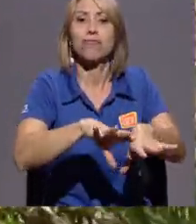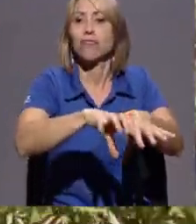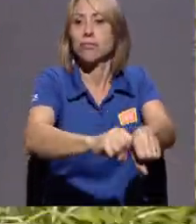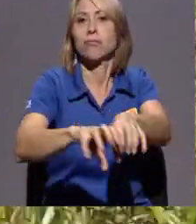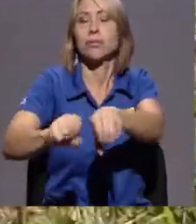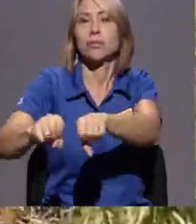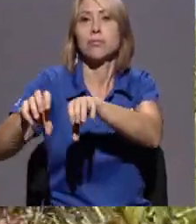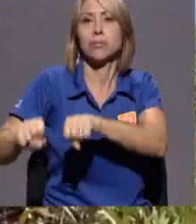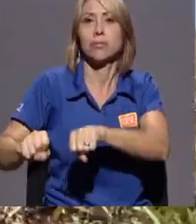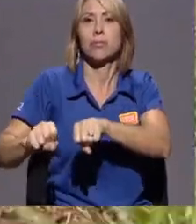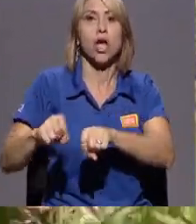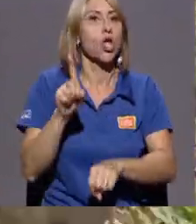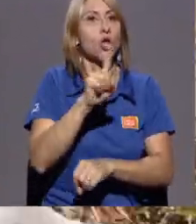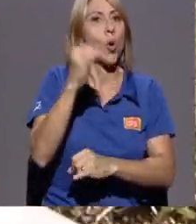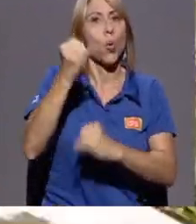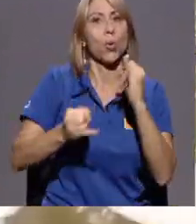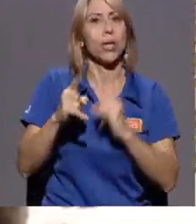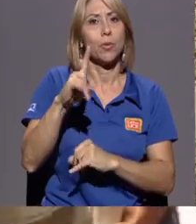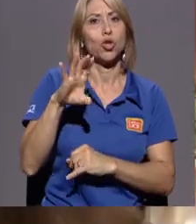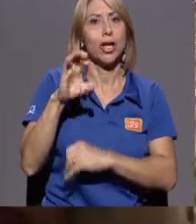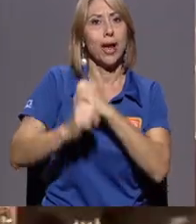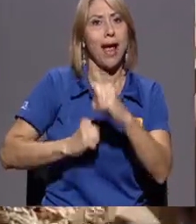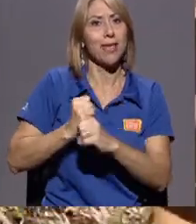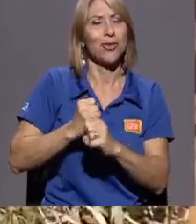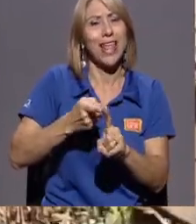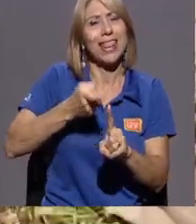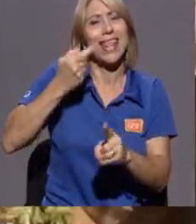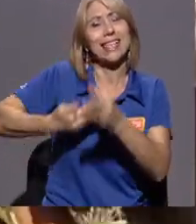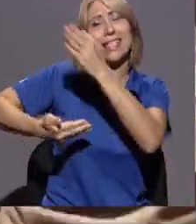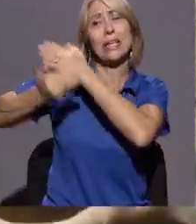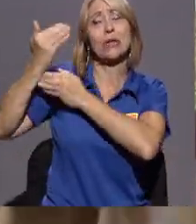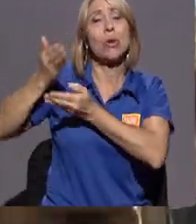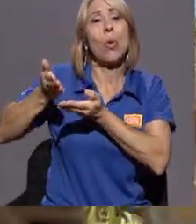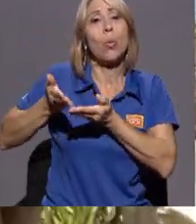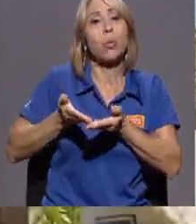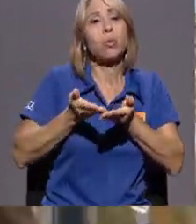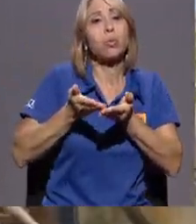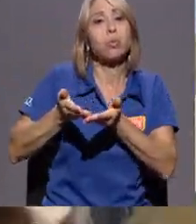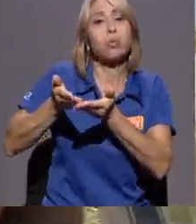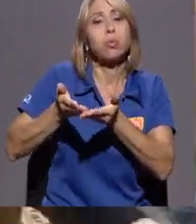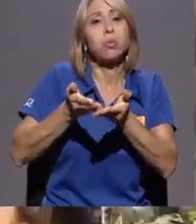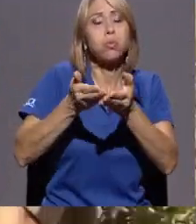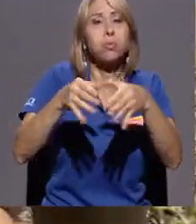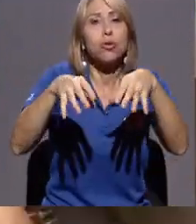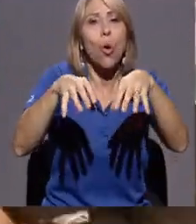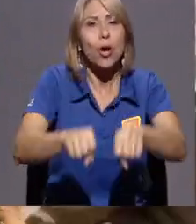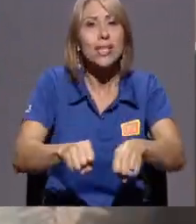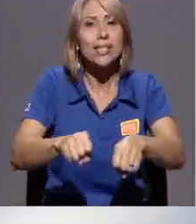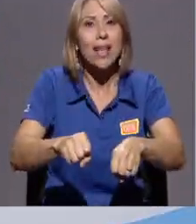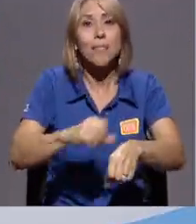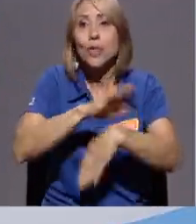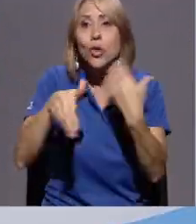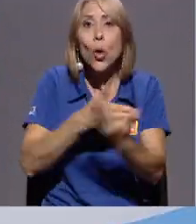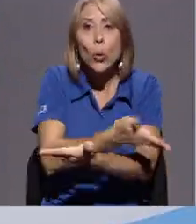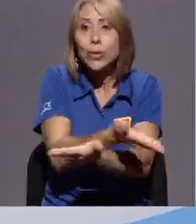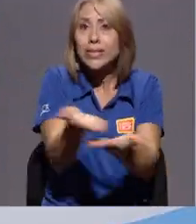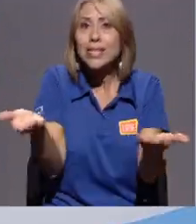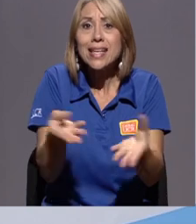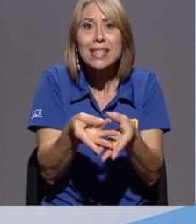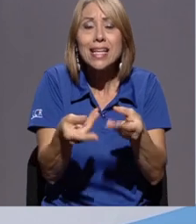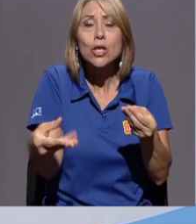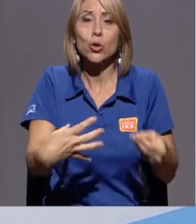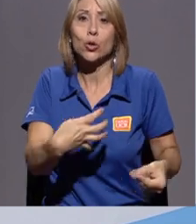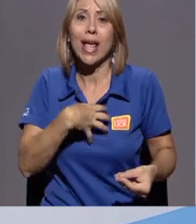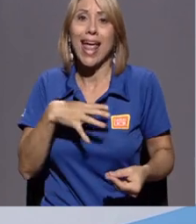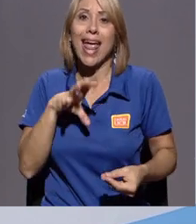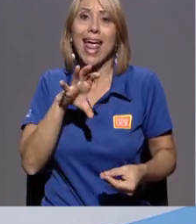conquista. Eso es cierto, porque desde la conquista, todos esos territorios eran de los indígenas, de